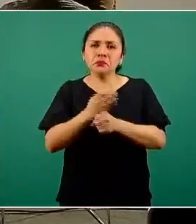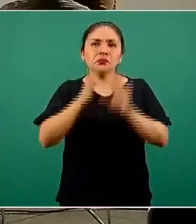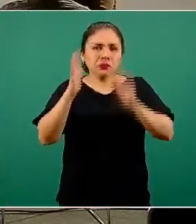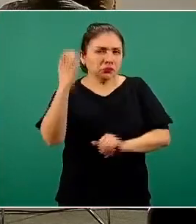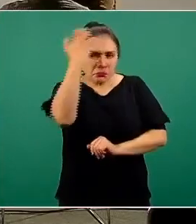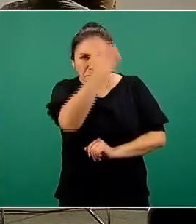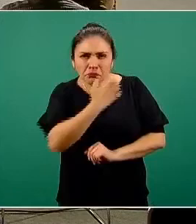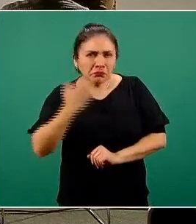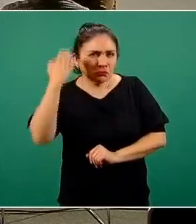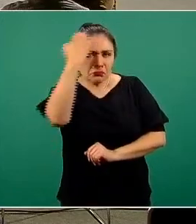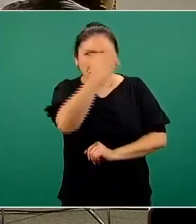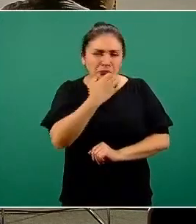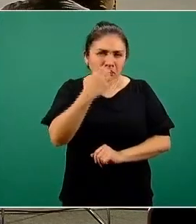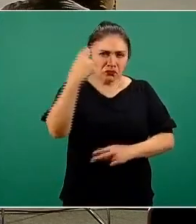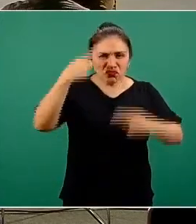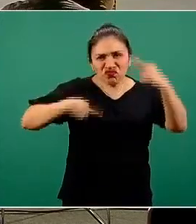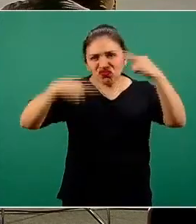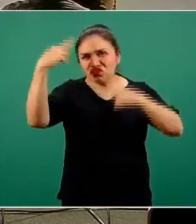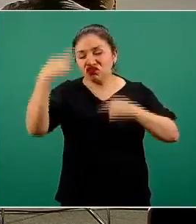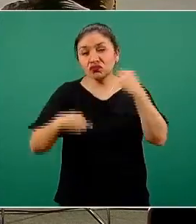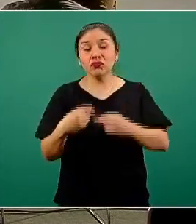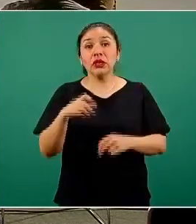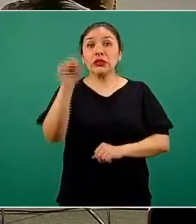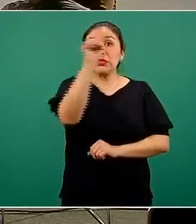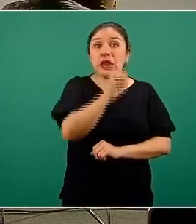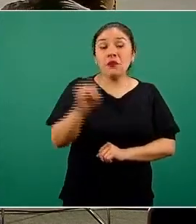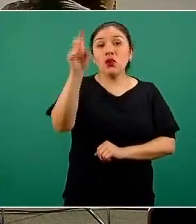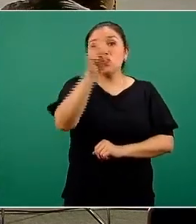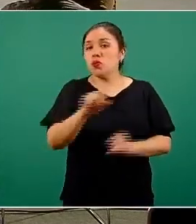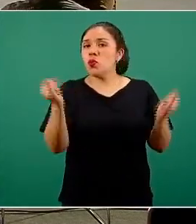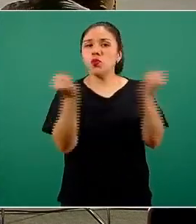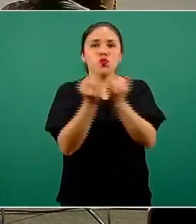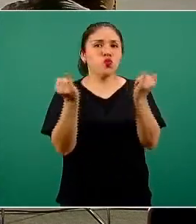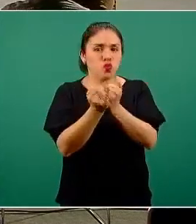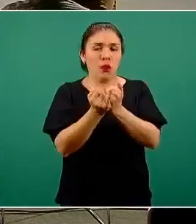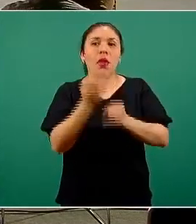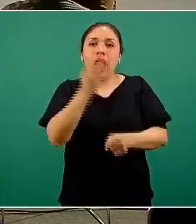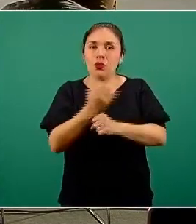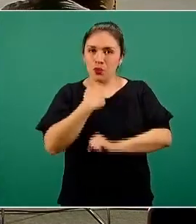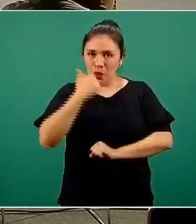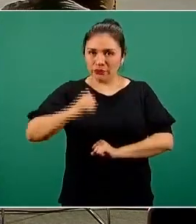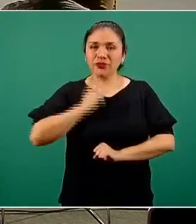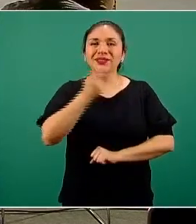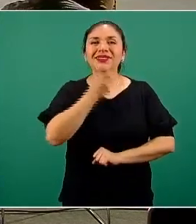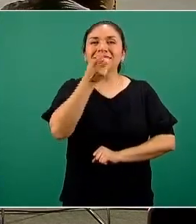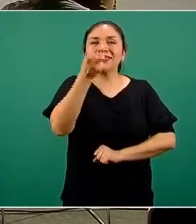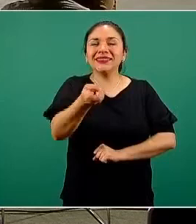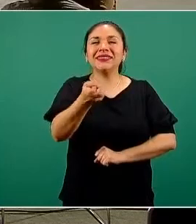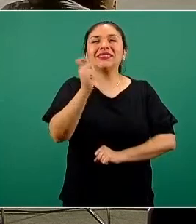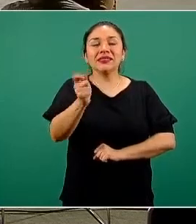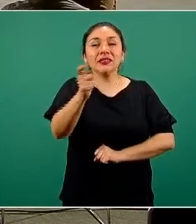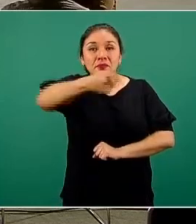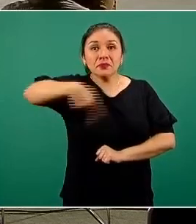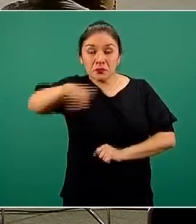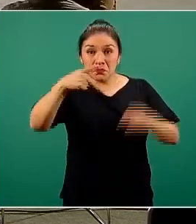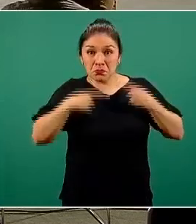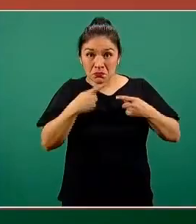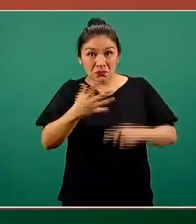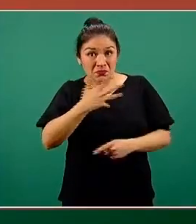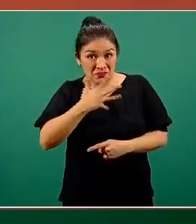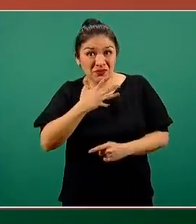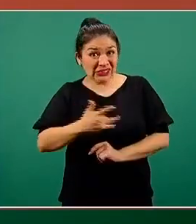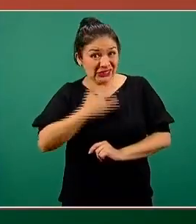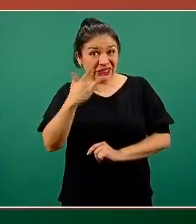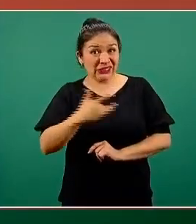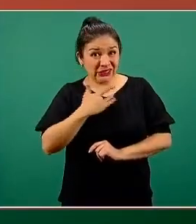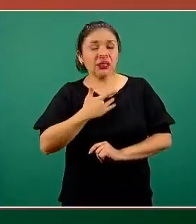observación y quienes estuvieron el sábado y el domingo lo mismo. aprovecho aquí para comentar, para quien esté en esta circunstancia,